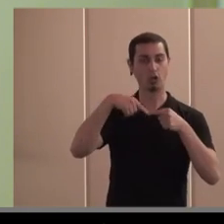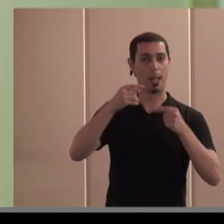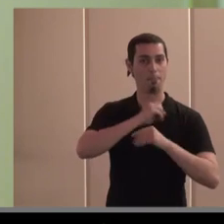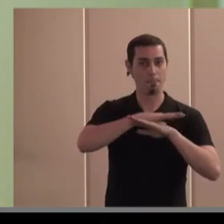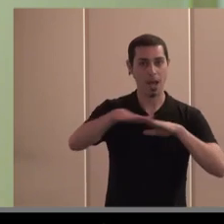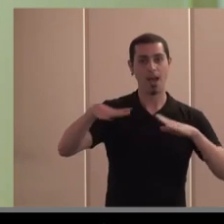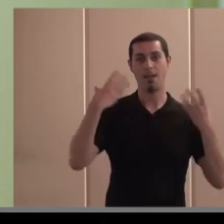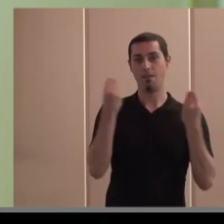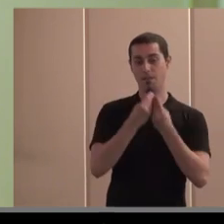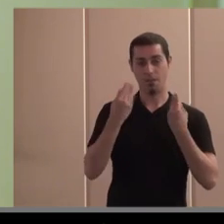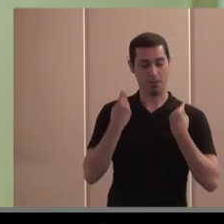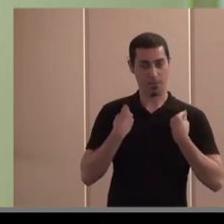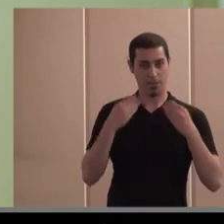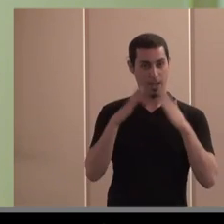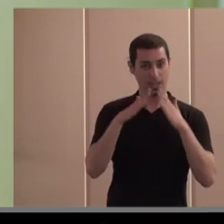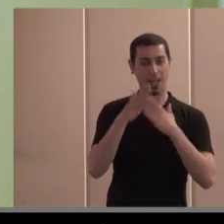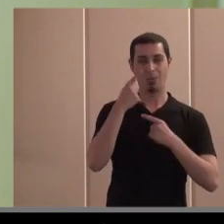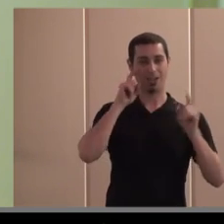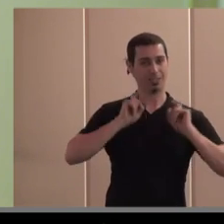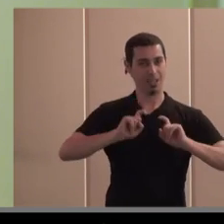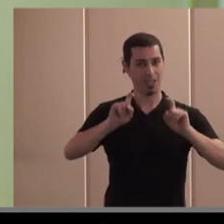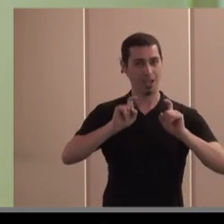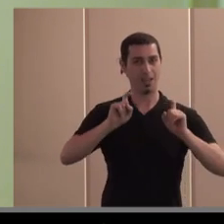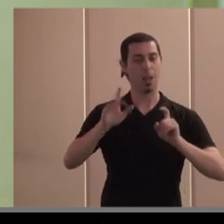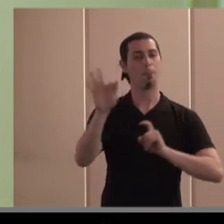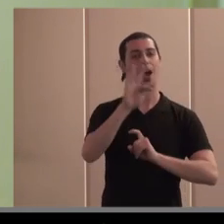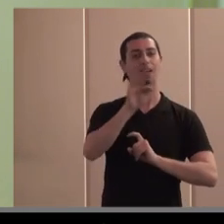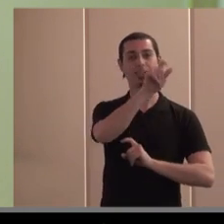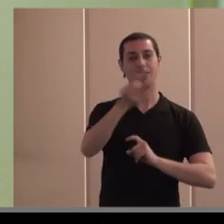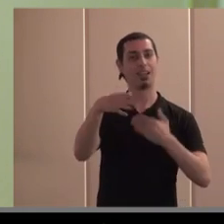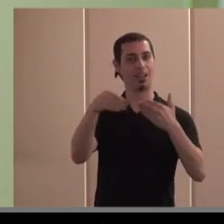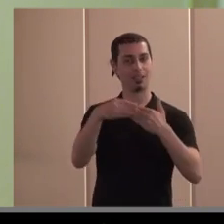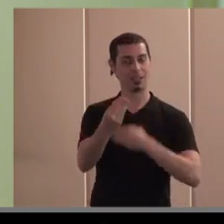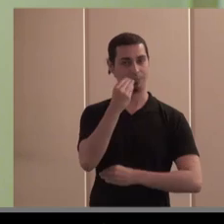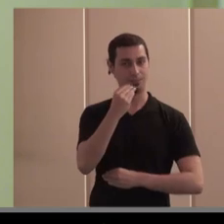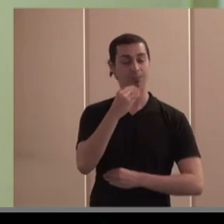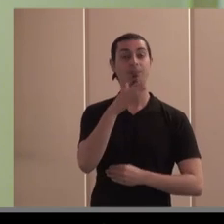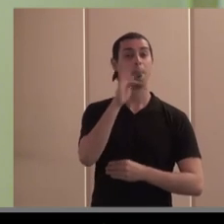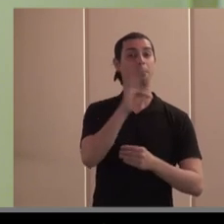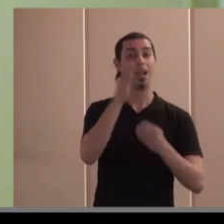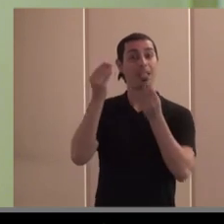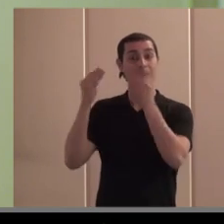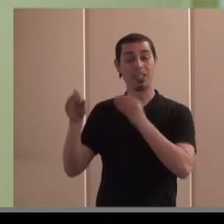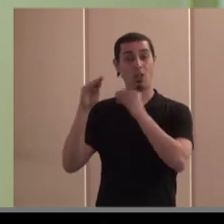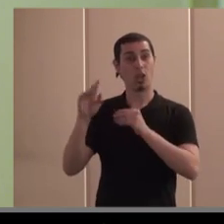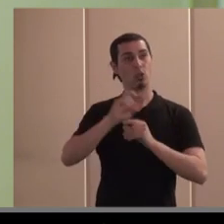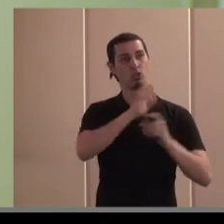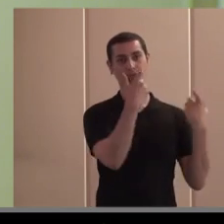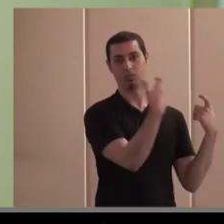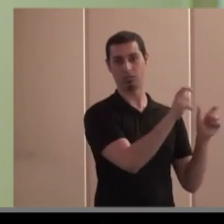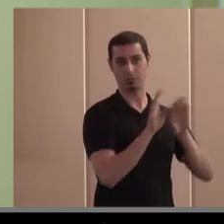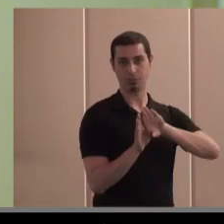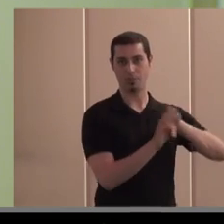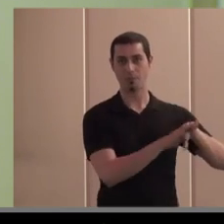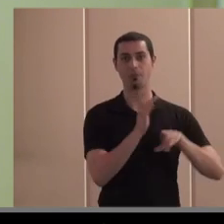viviendas enseñanza y consumidores y usuarios luego están los representantes de las otras familias